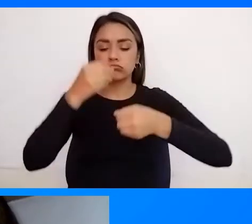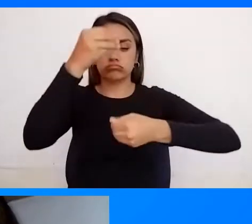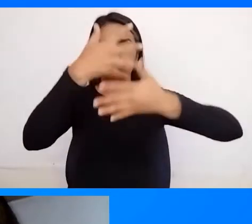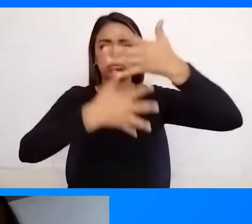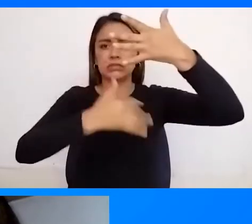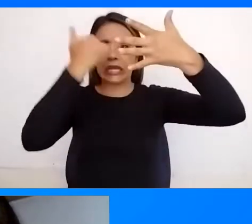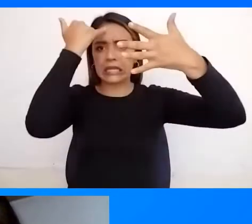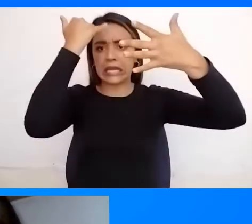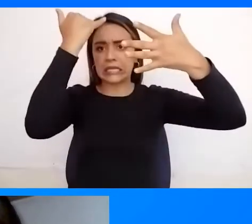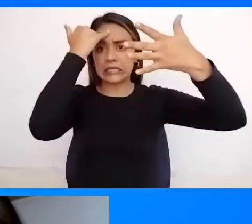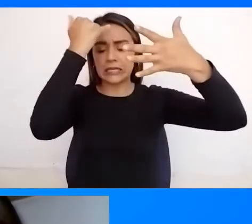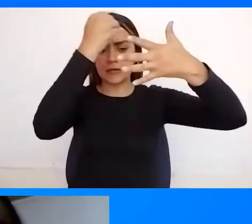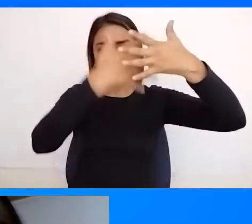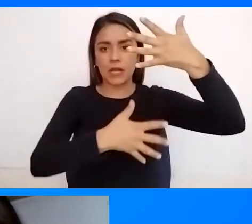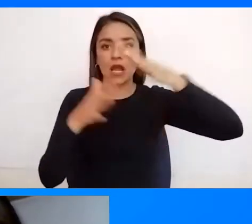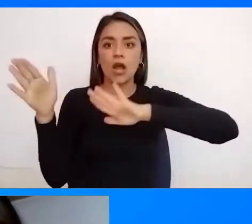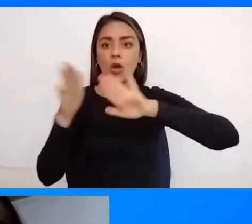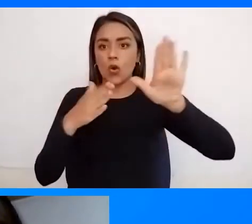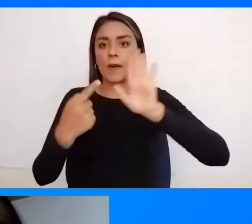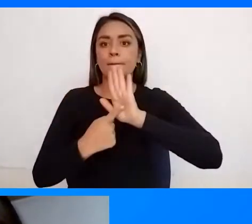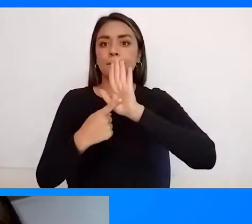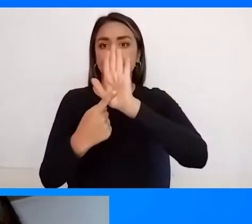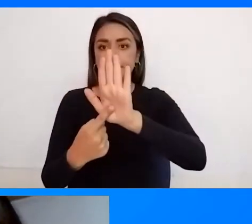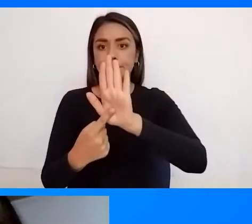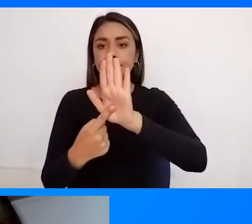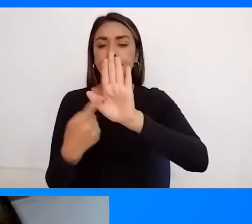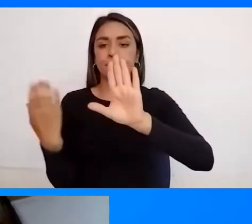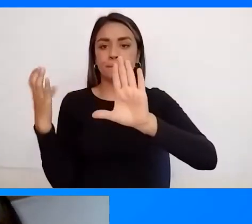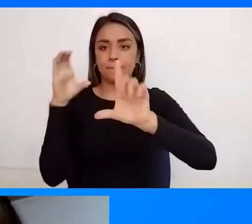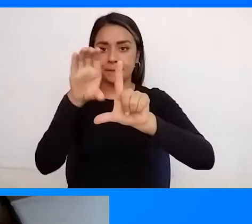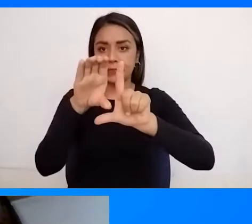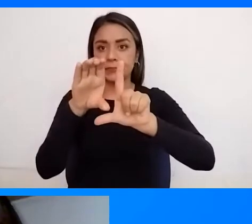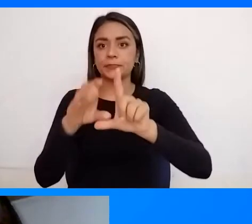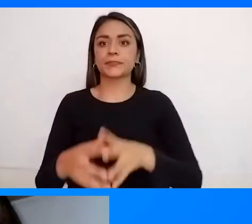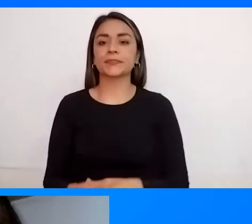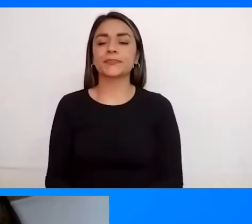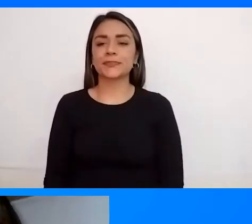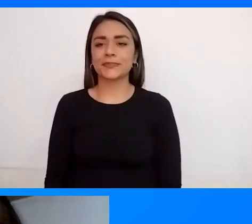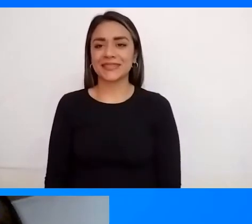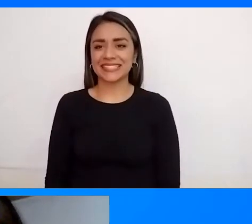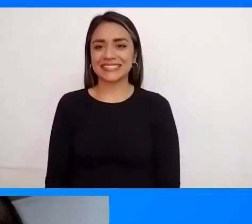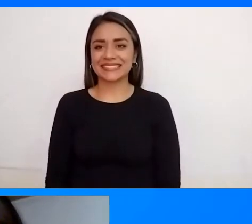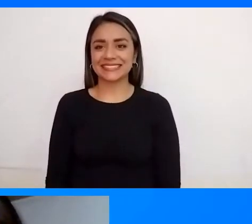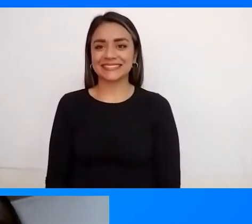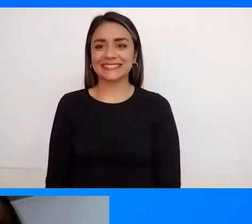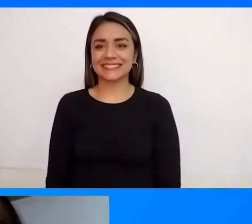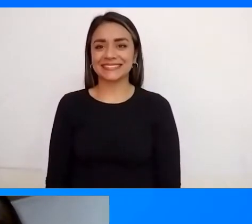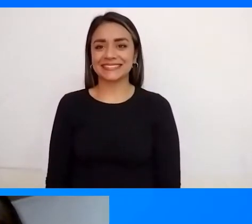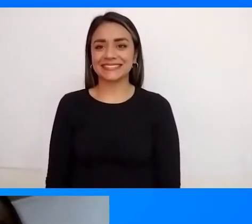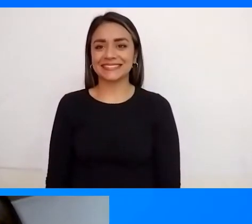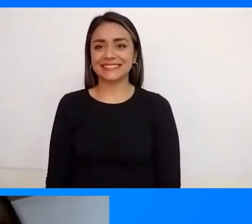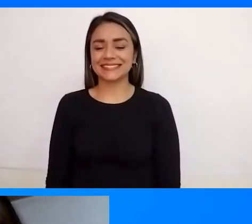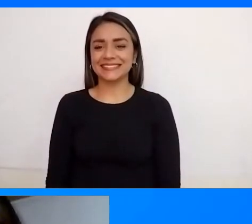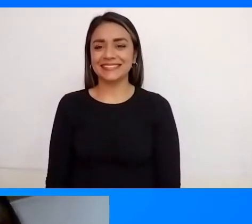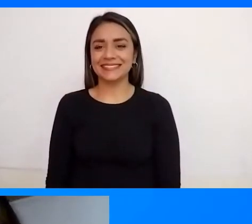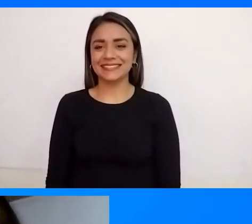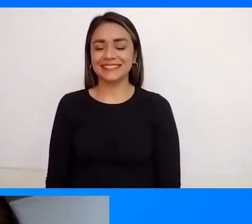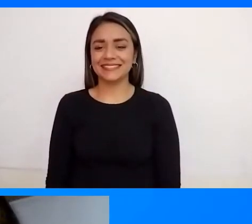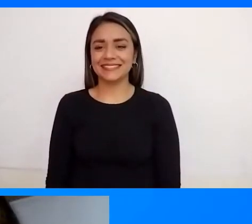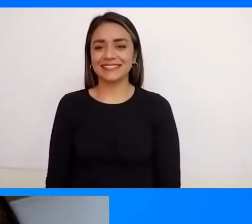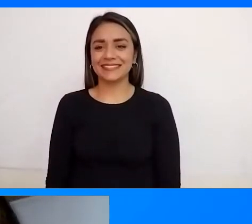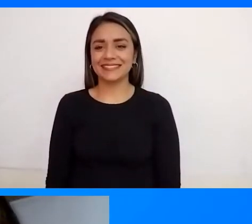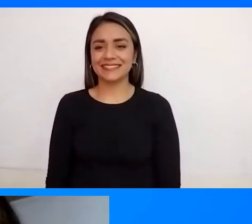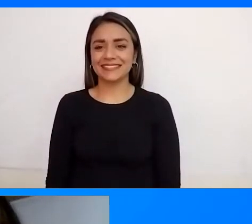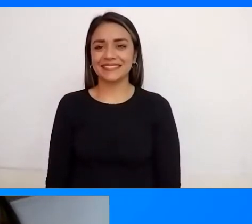Entonces voy a presentar mi pantalla Creo que tengo algunos inconvenientes aquí Ok,